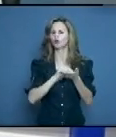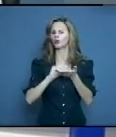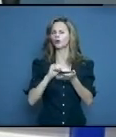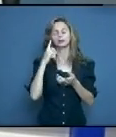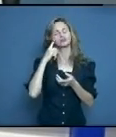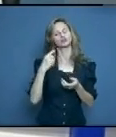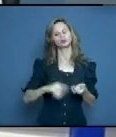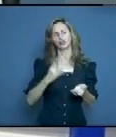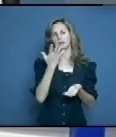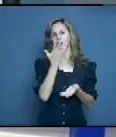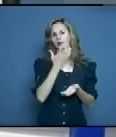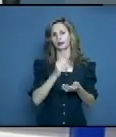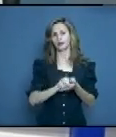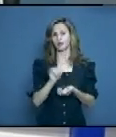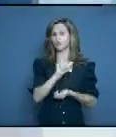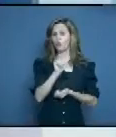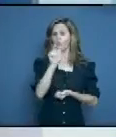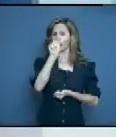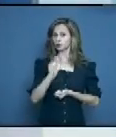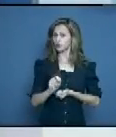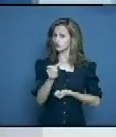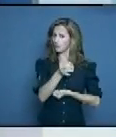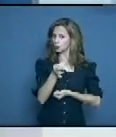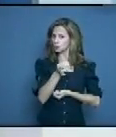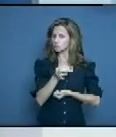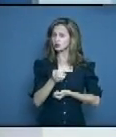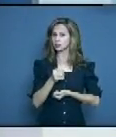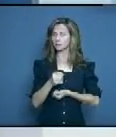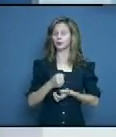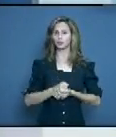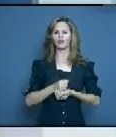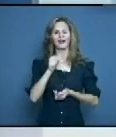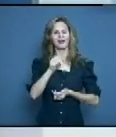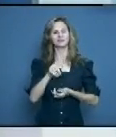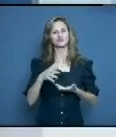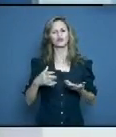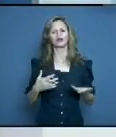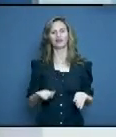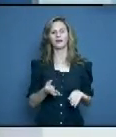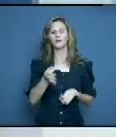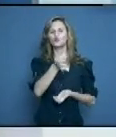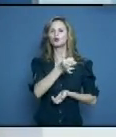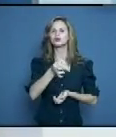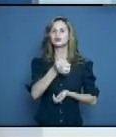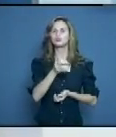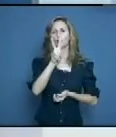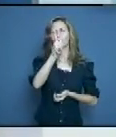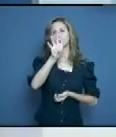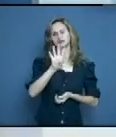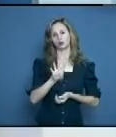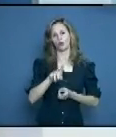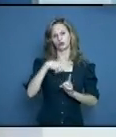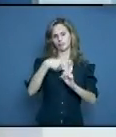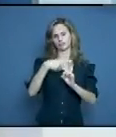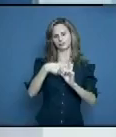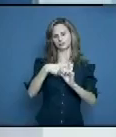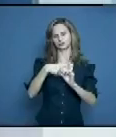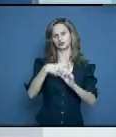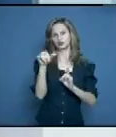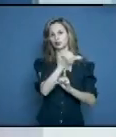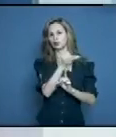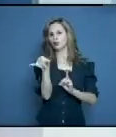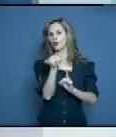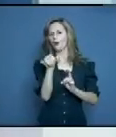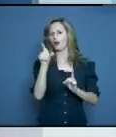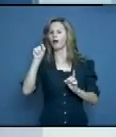municipio de Calixto García. Sí, Calixto García. Calixto García es un municipio que tuvo 24 casos junto con Cacocún. Cacocún y Calixto García